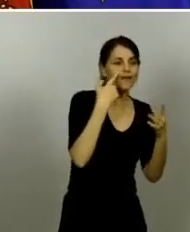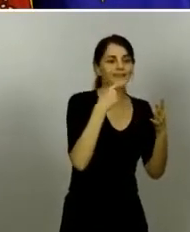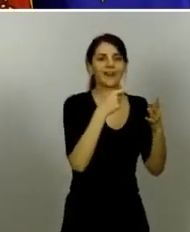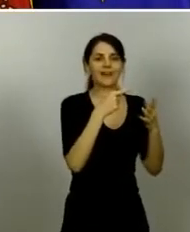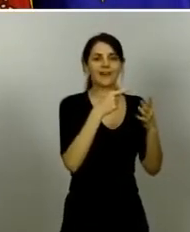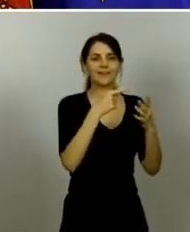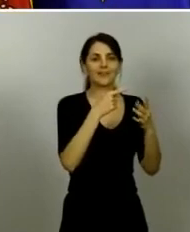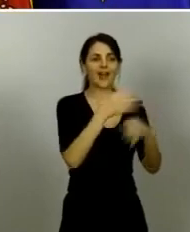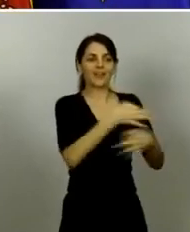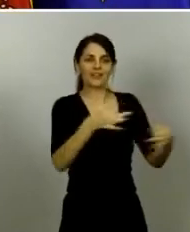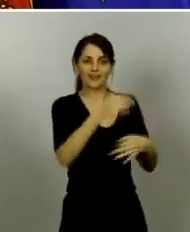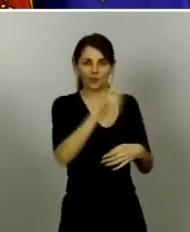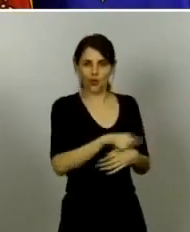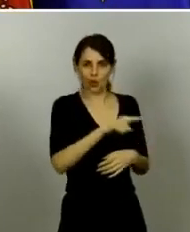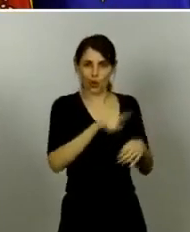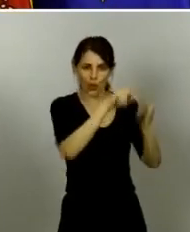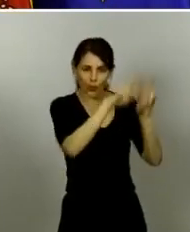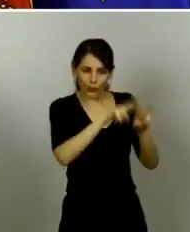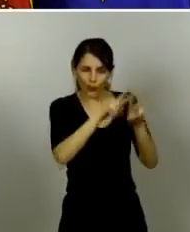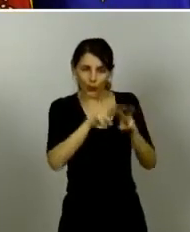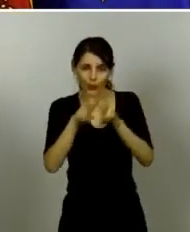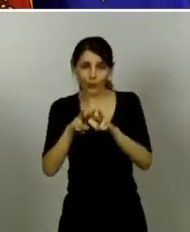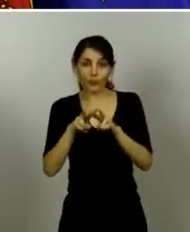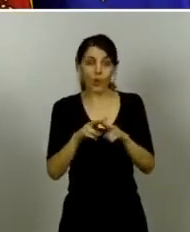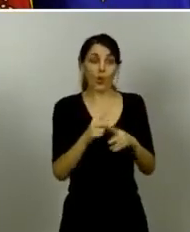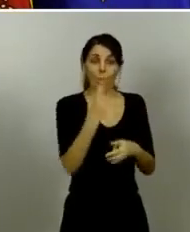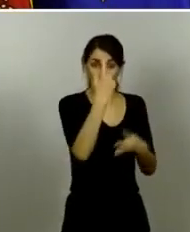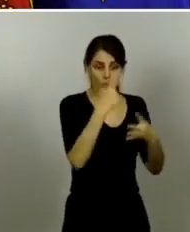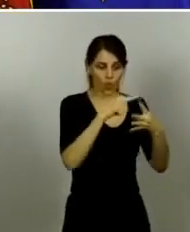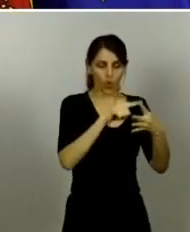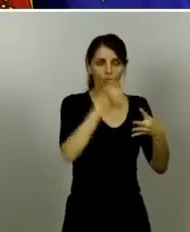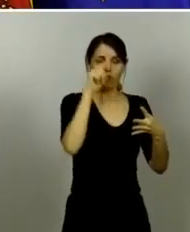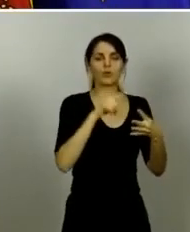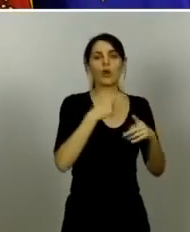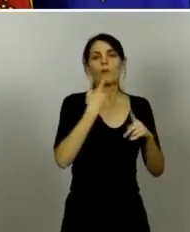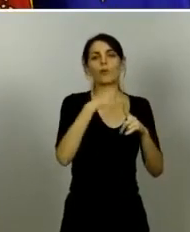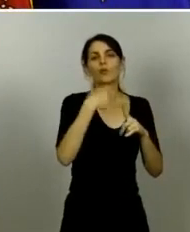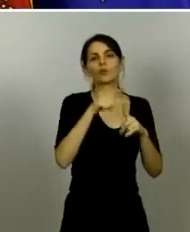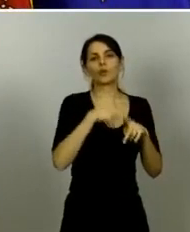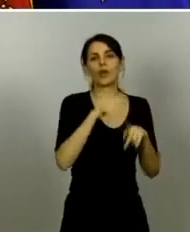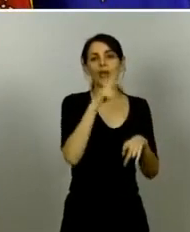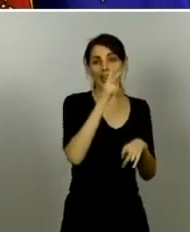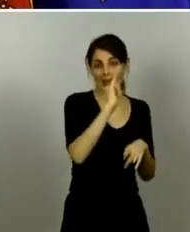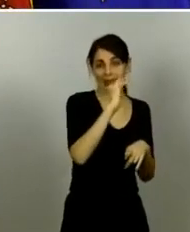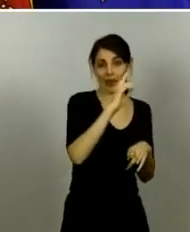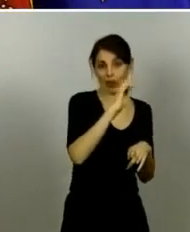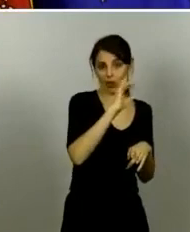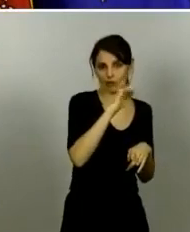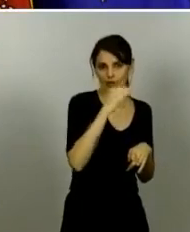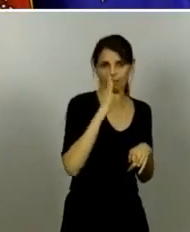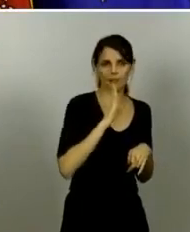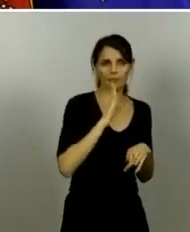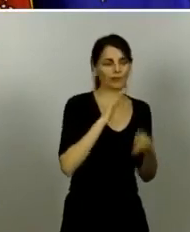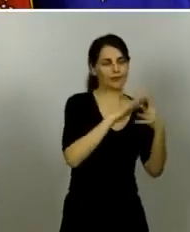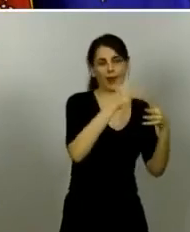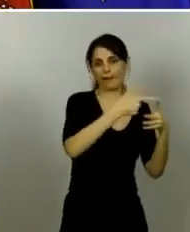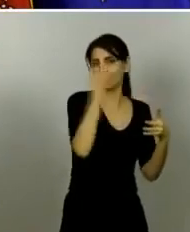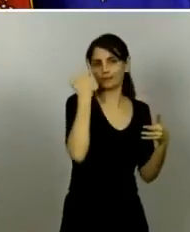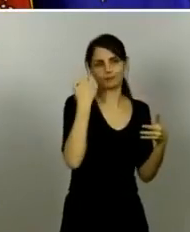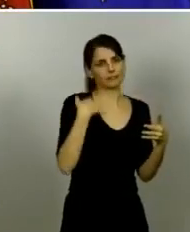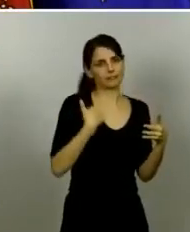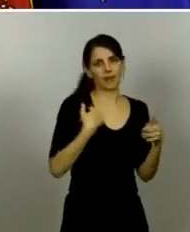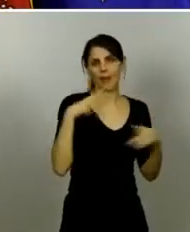y uno de estos productos era la hidroxicloroquina que se ha eliminado del ensayo para prevenir riesgos al margen de eso la